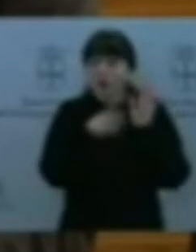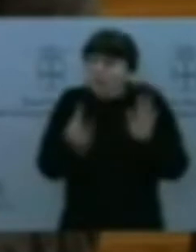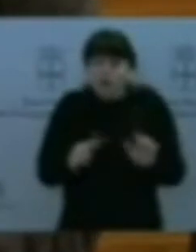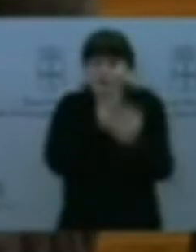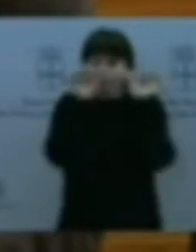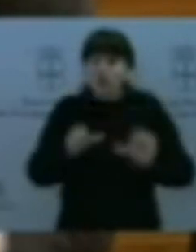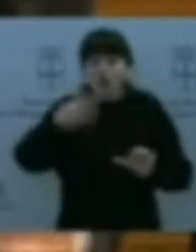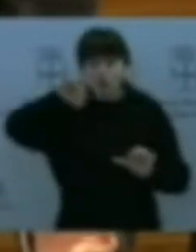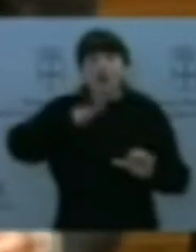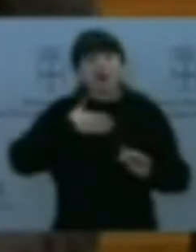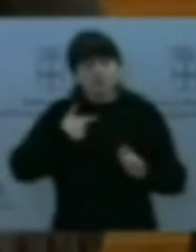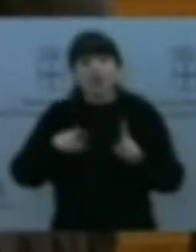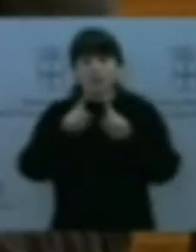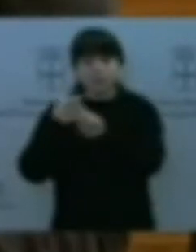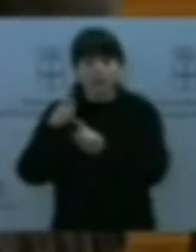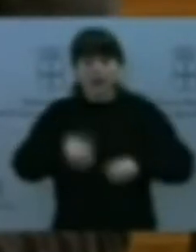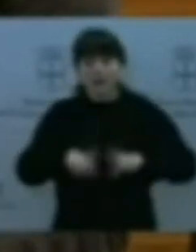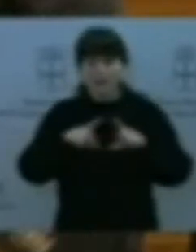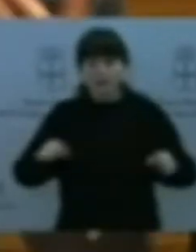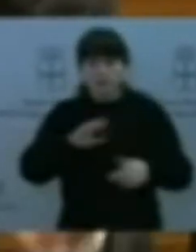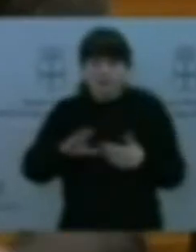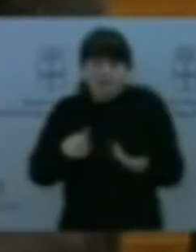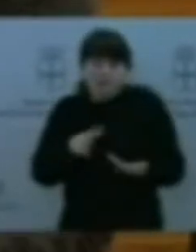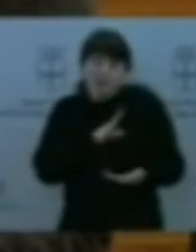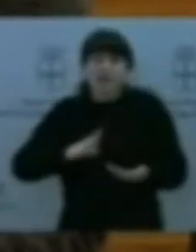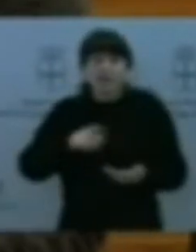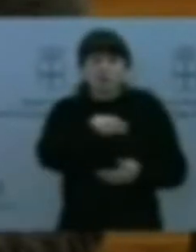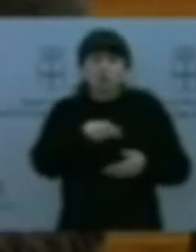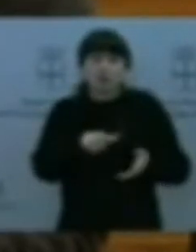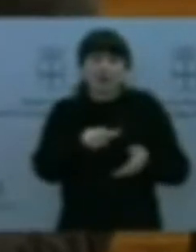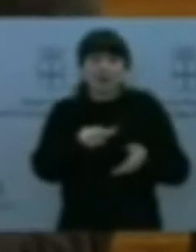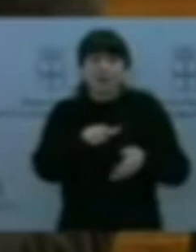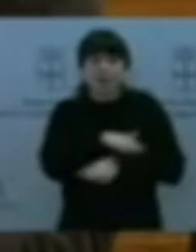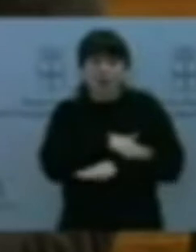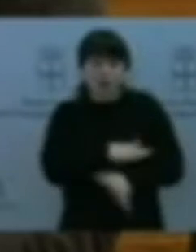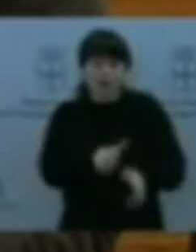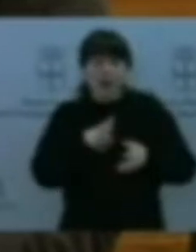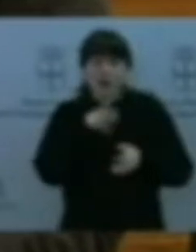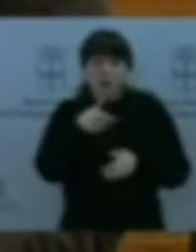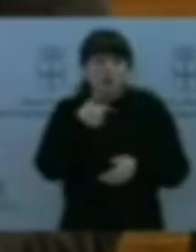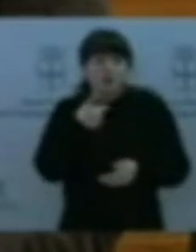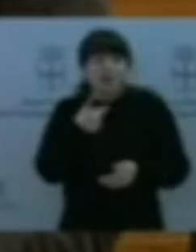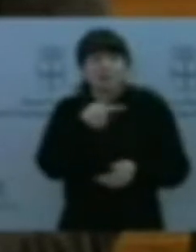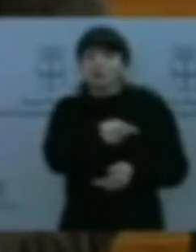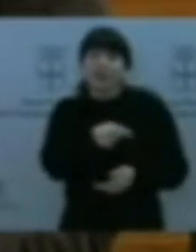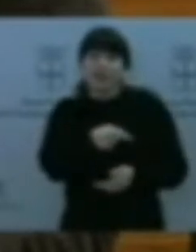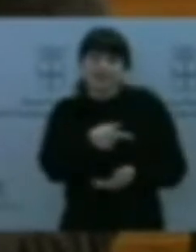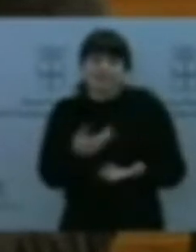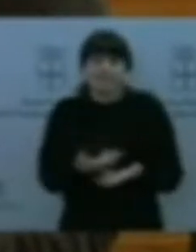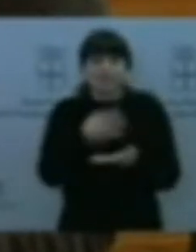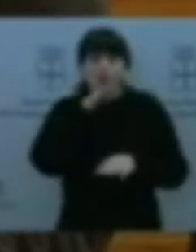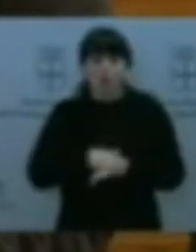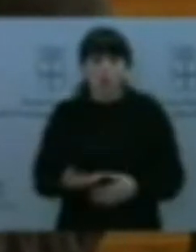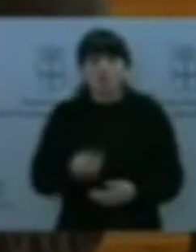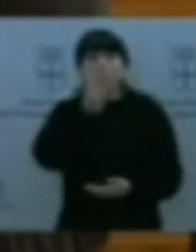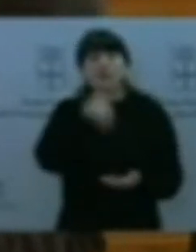mientras gobiernen ustedes, porque de su palabra es imposible fiarse, porque me remito otra vez a los datos, cuatro millones de euros de recorte a las ayudas a los